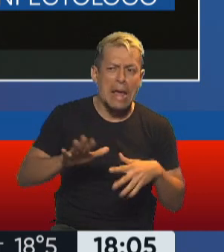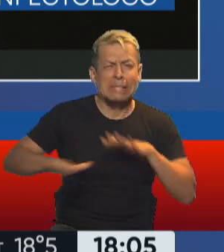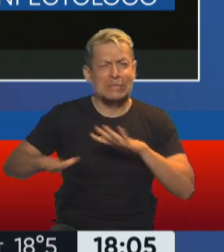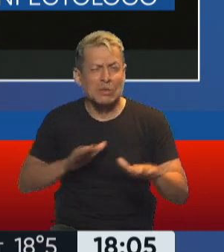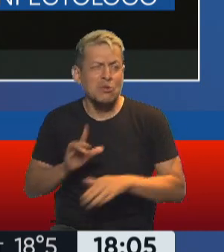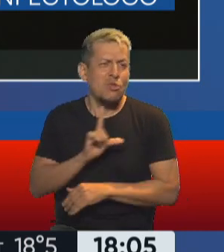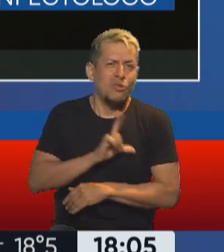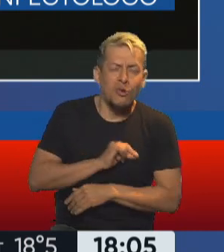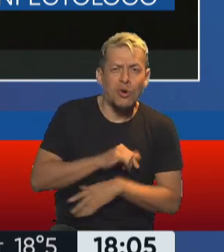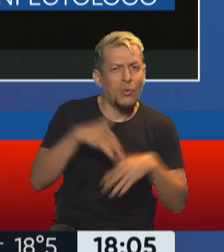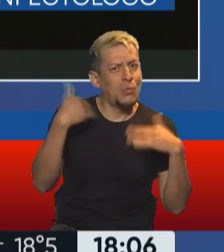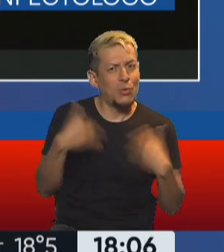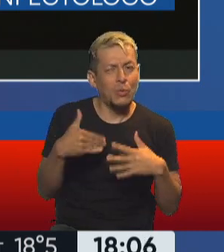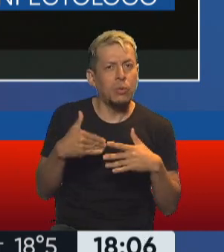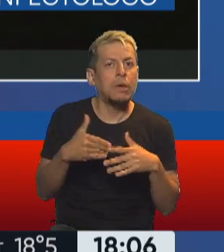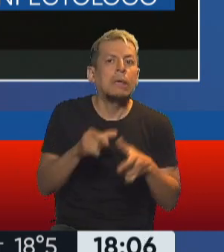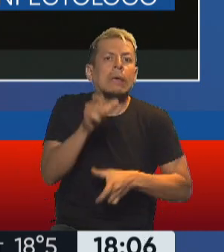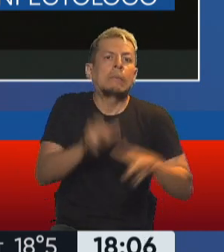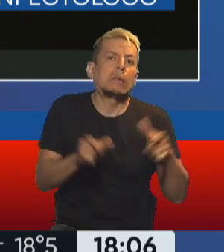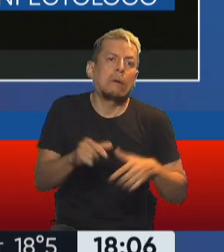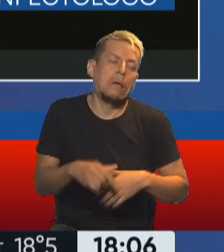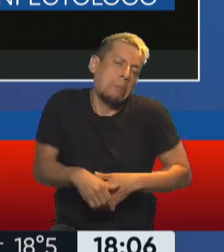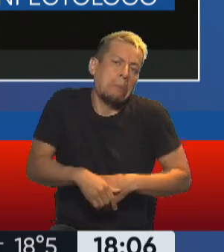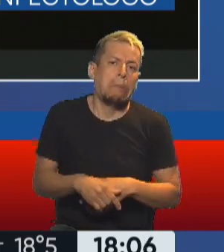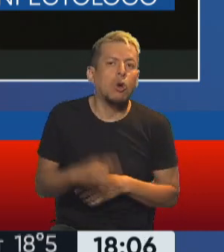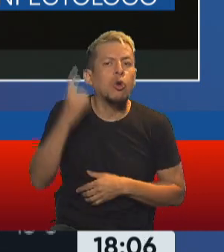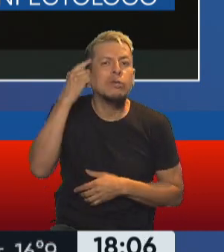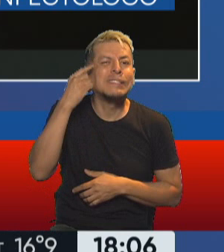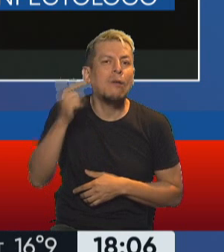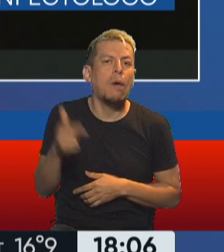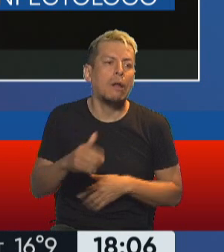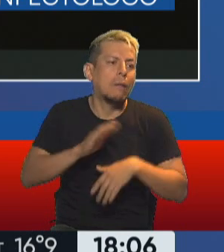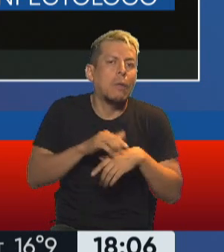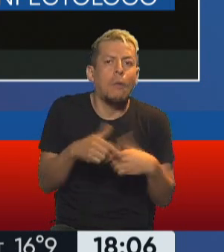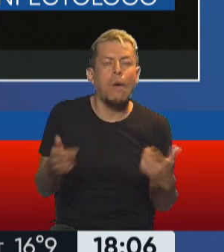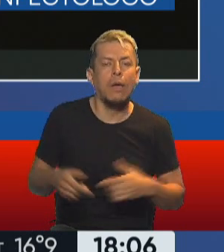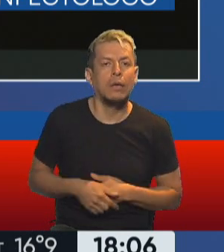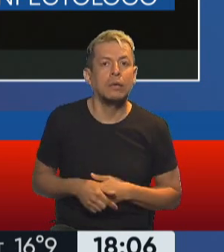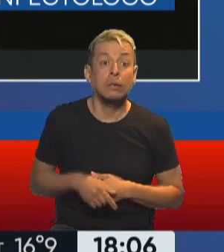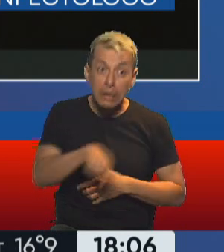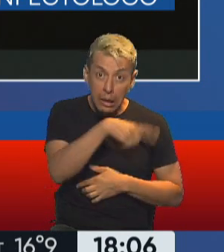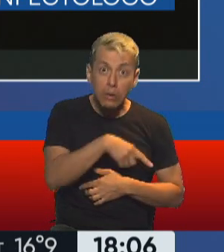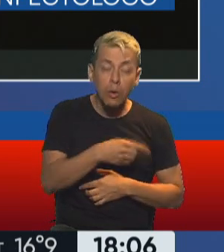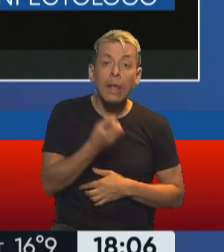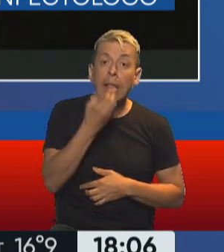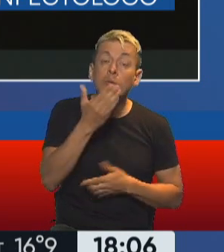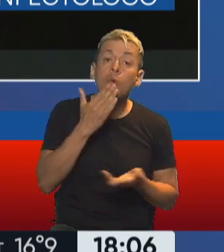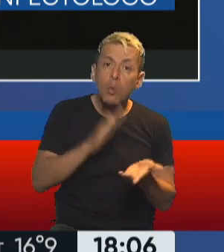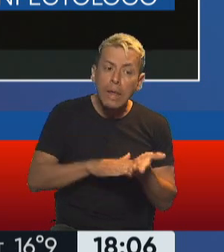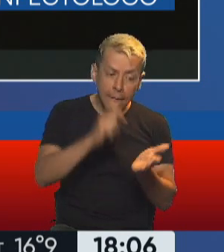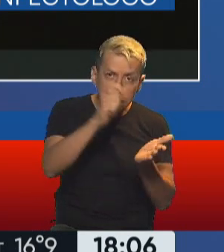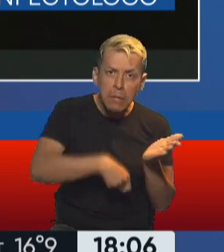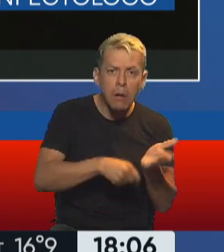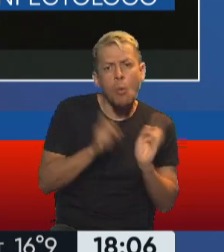dolorosa, exista gente que no tome conciencia, aún habiendo firmado una declaración jurada,